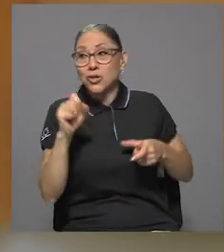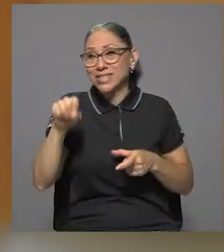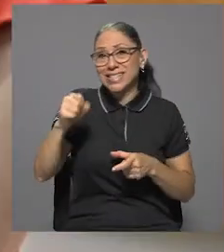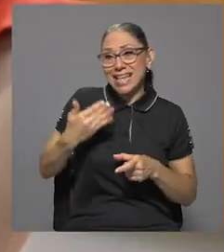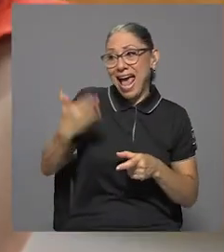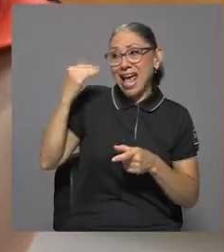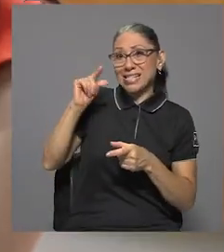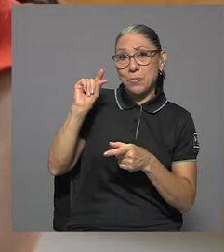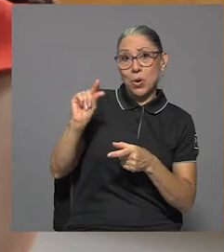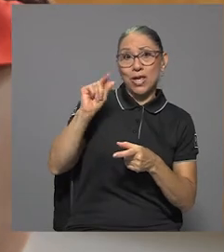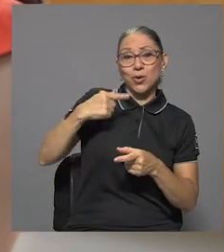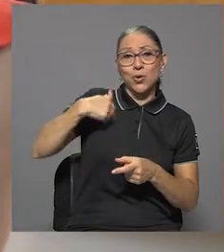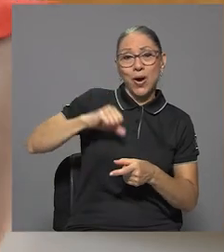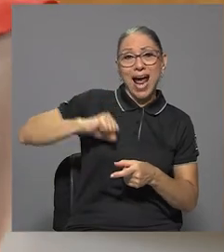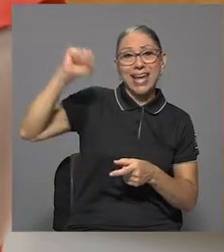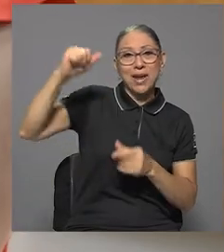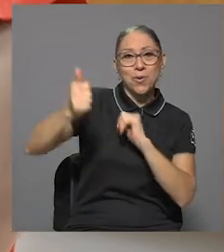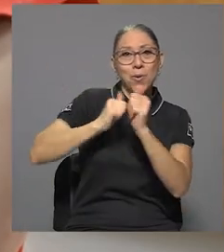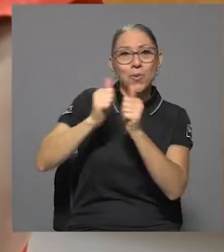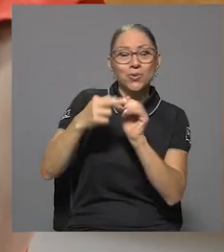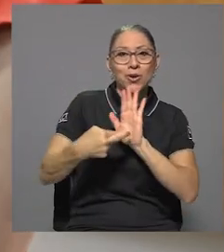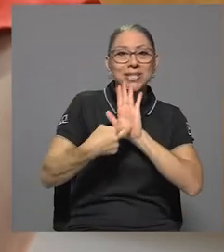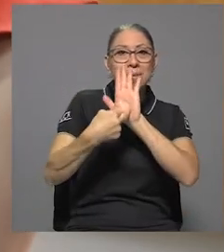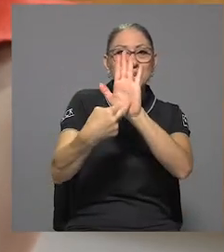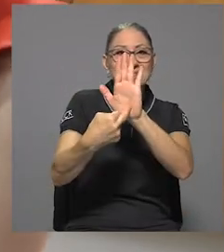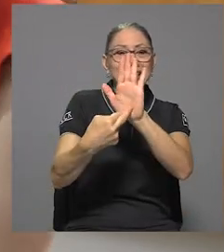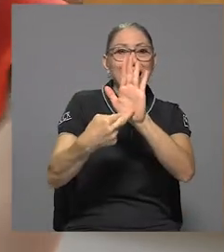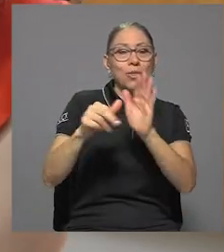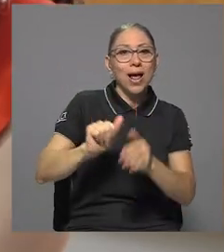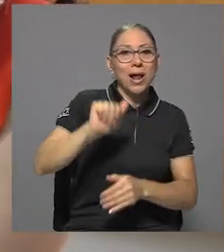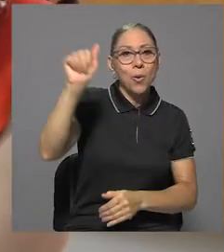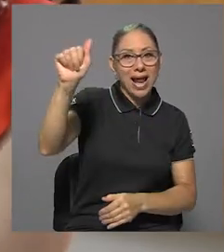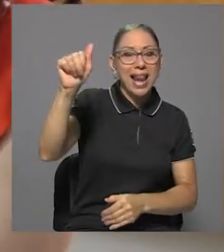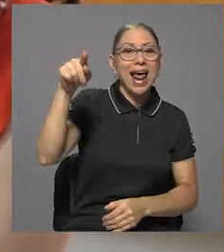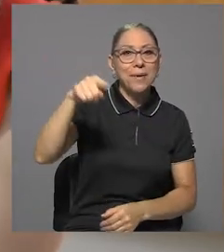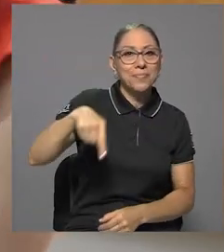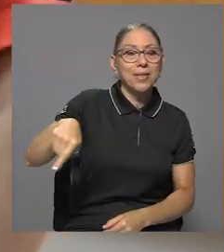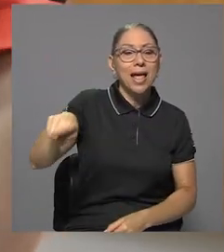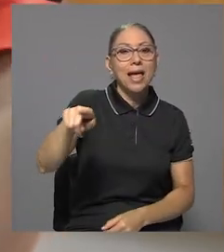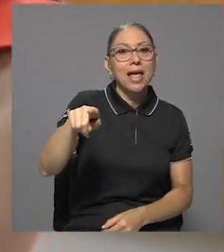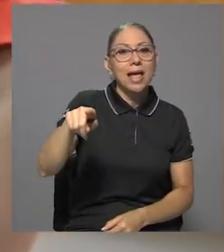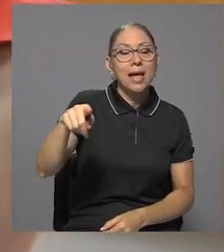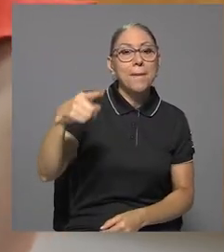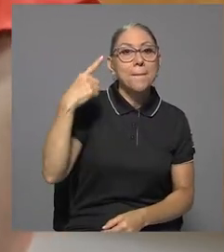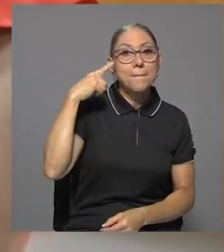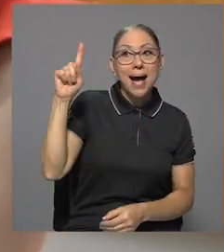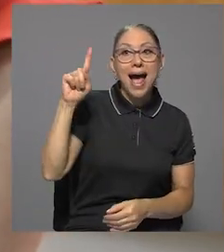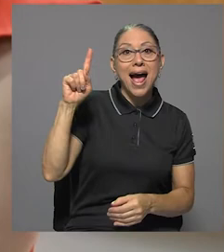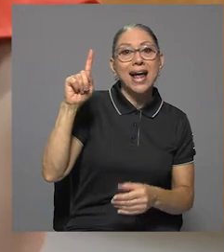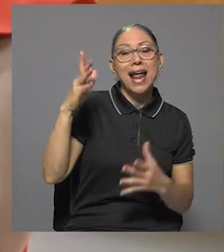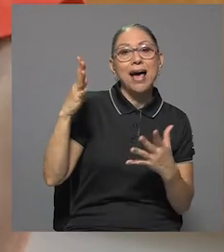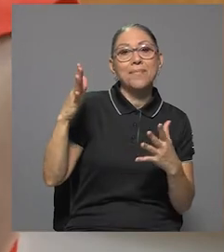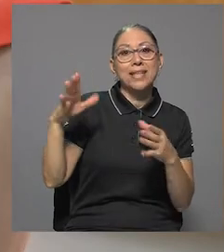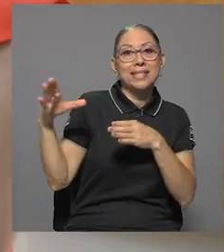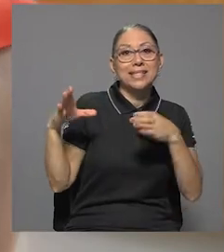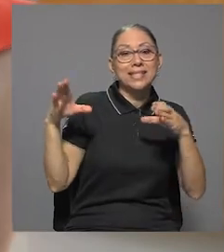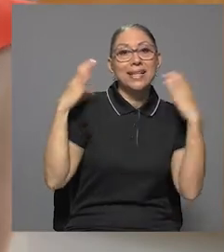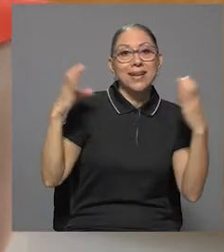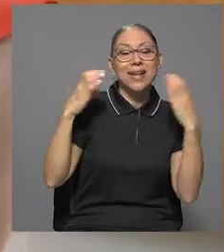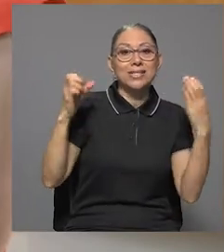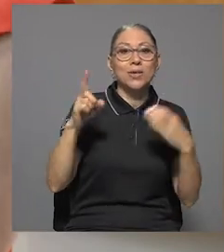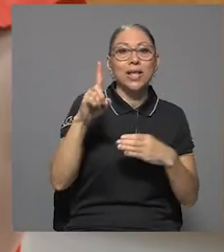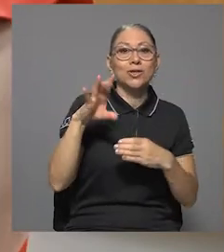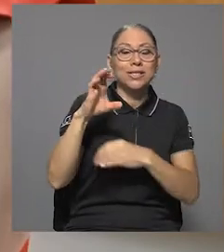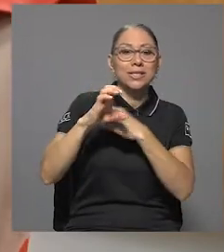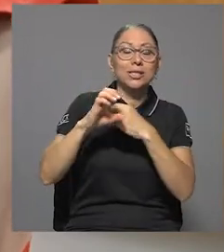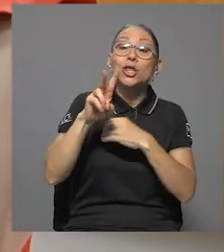de hecho, hace poco gané un concurso representando a la Juela para Audiotopía Bicentenario, con este bolero lento que